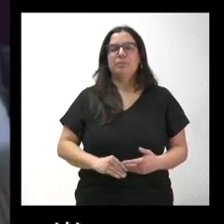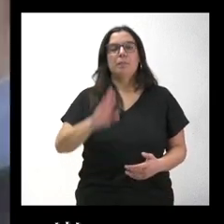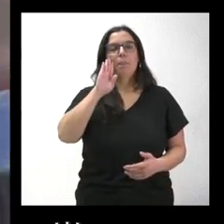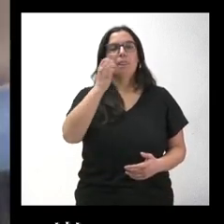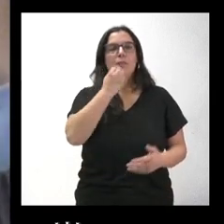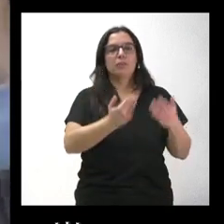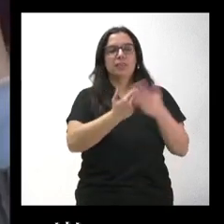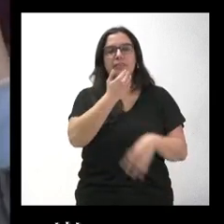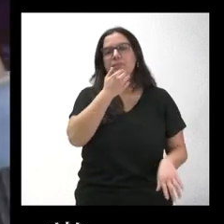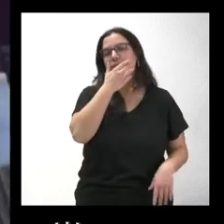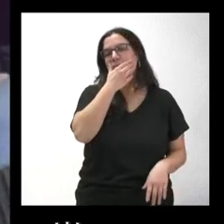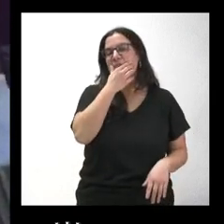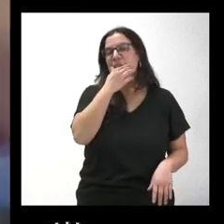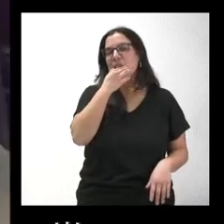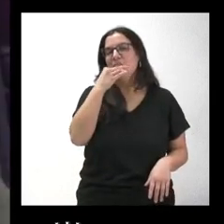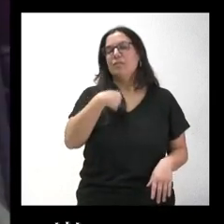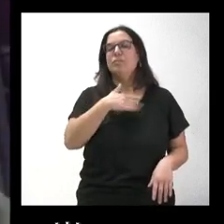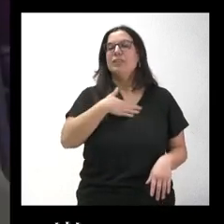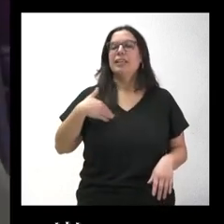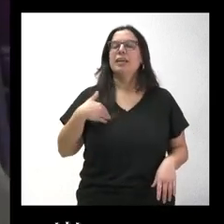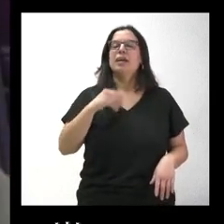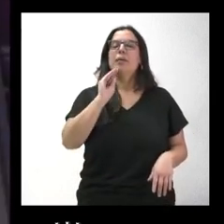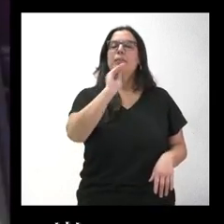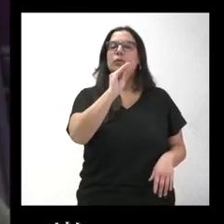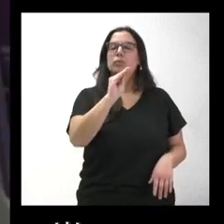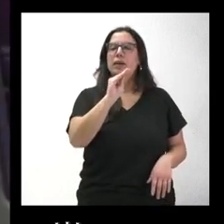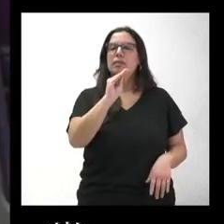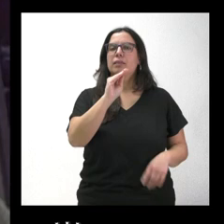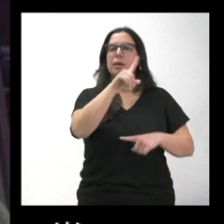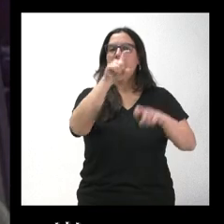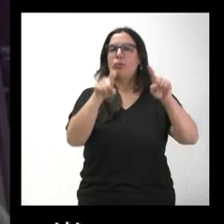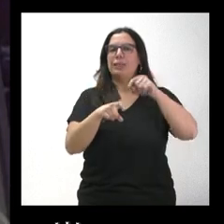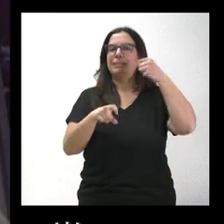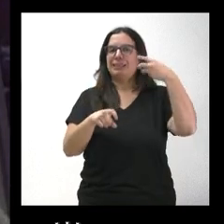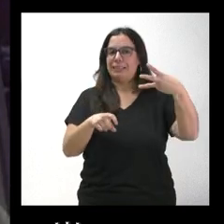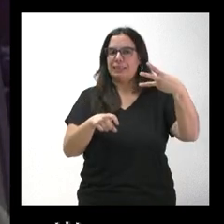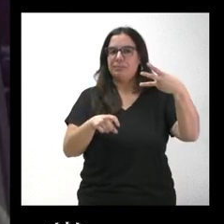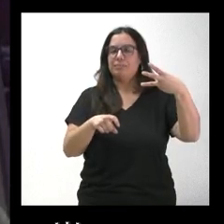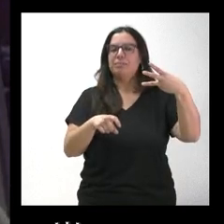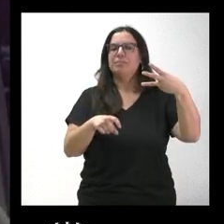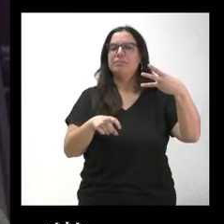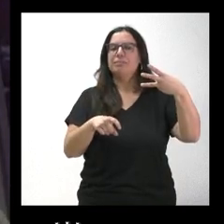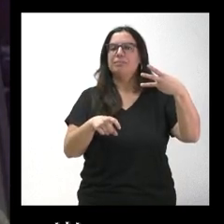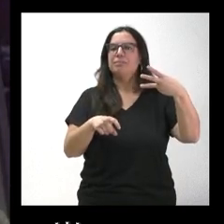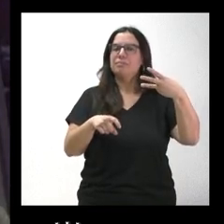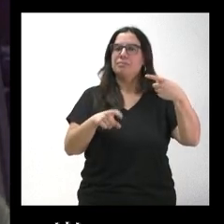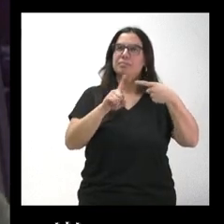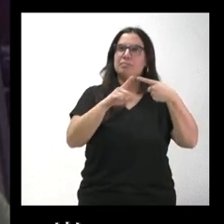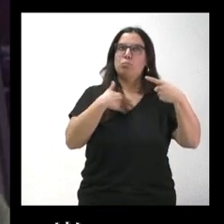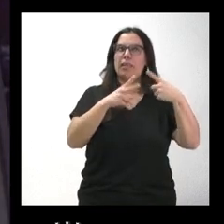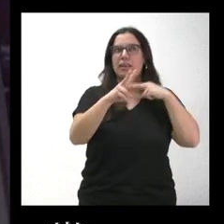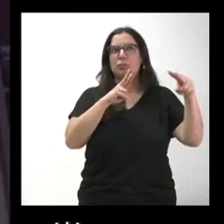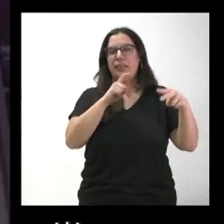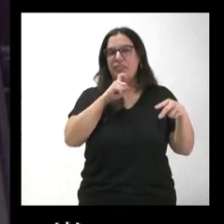días. Mira, yo quería realizarle al portavoz tres preguntas. La primera, que igual es un poco difícil de contestar ahora,